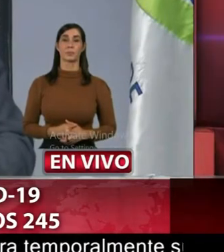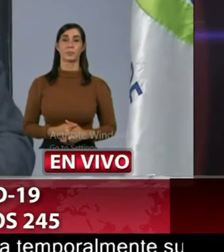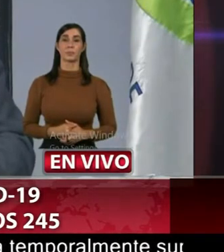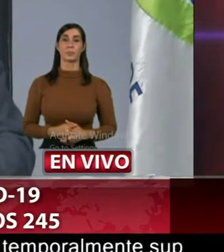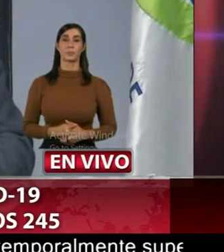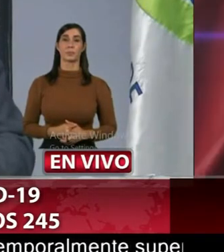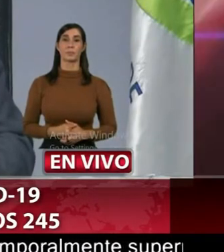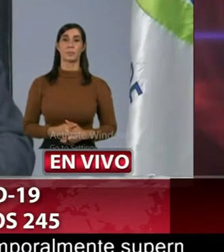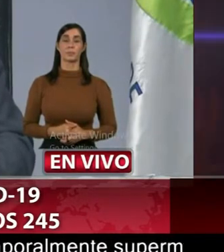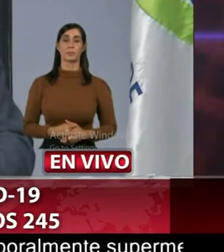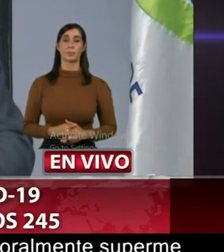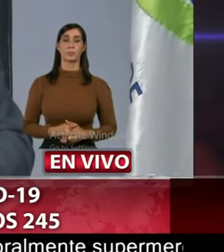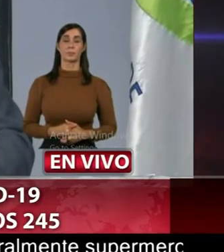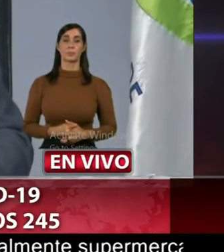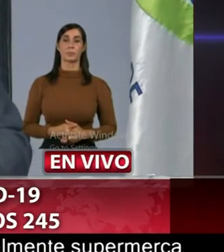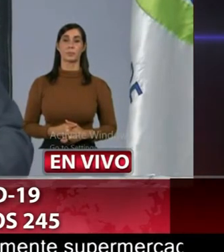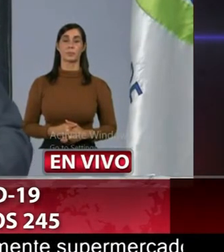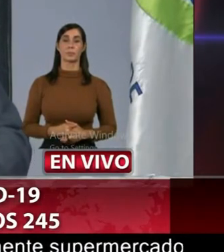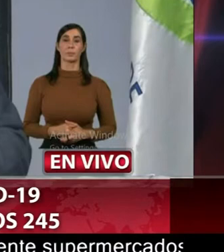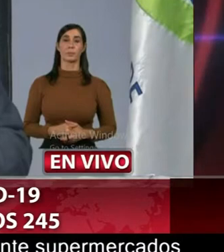exacto puede hacerlo ahora